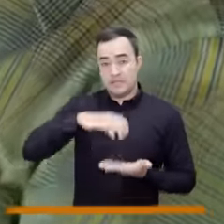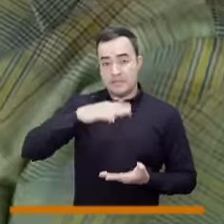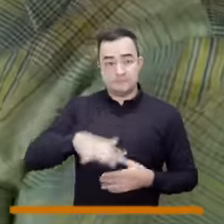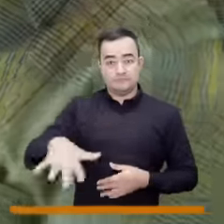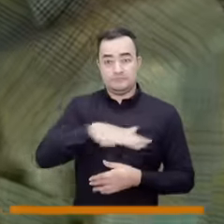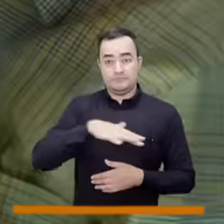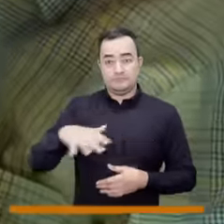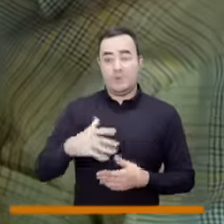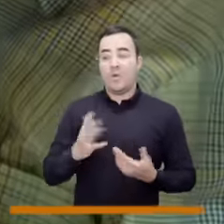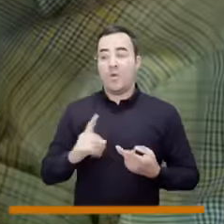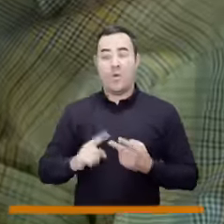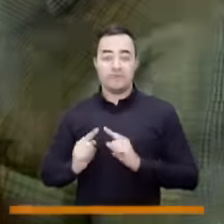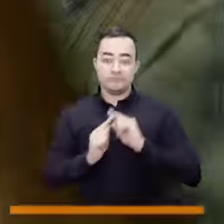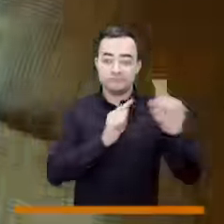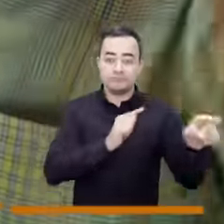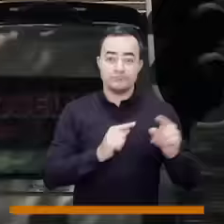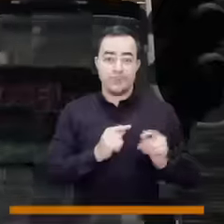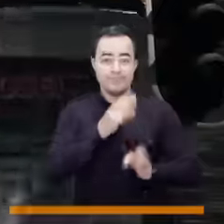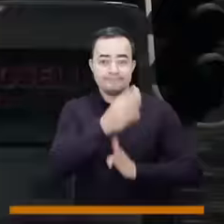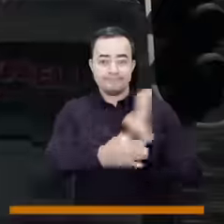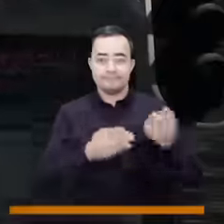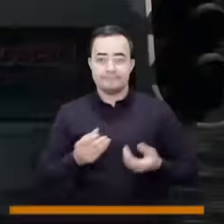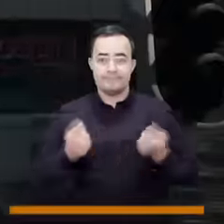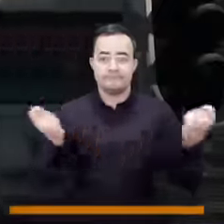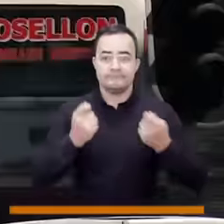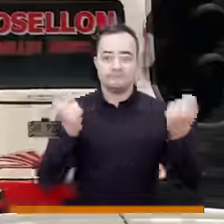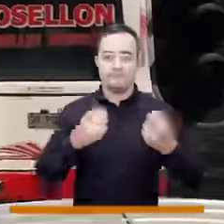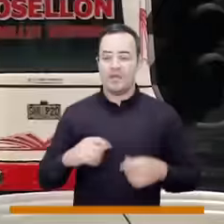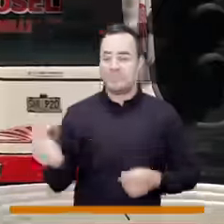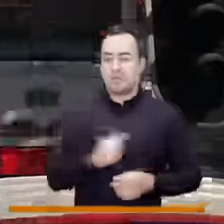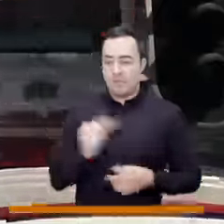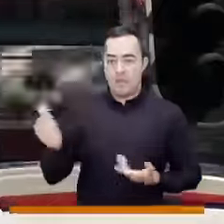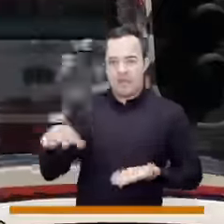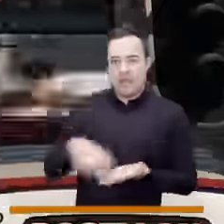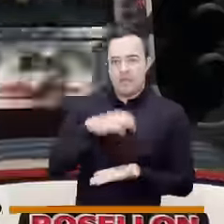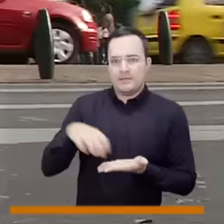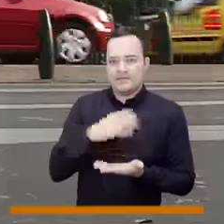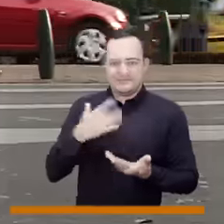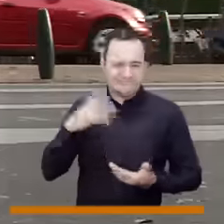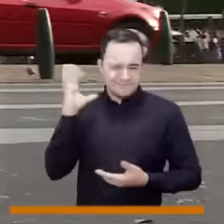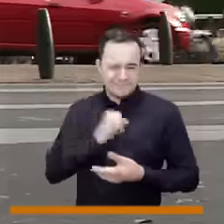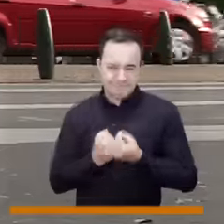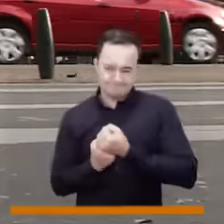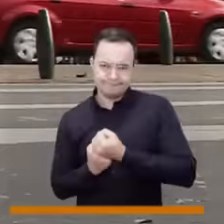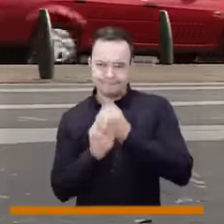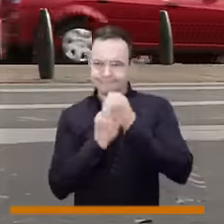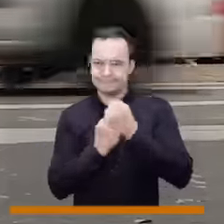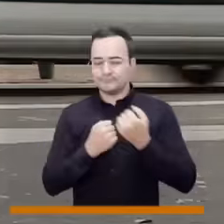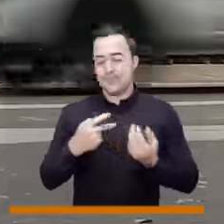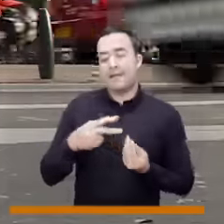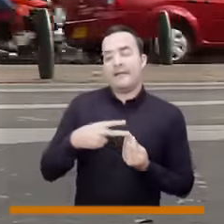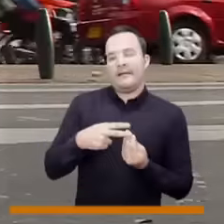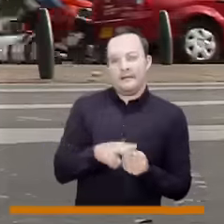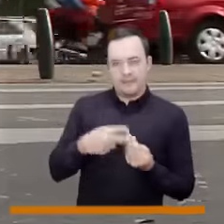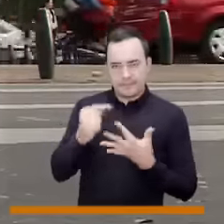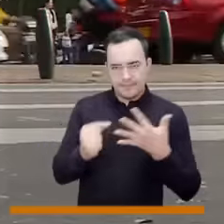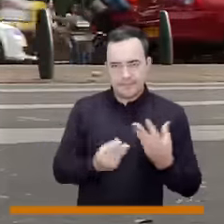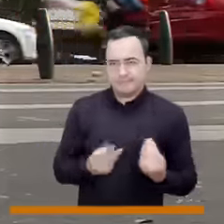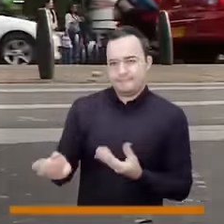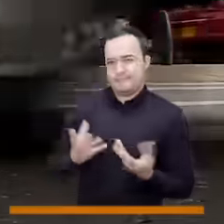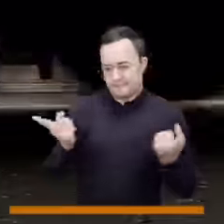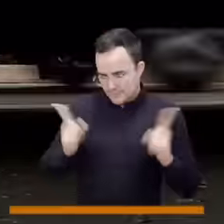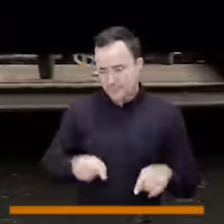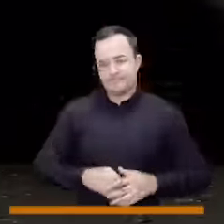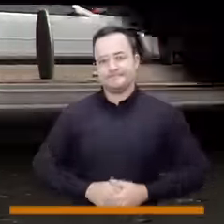puedan bajar la oferta pública, el territorio. Entonces, estamos ayudando a las juntas, pero necesitamos fortalecerlas y darles herramientas. Bueno,